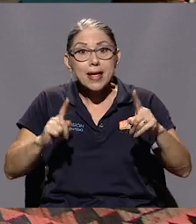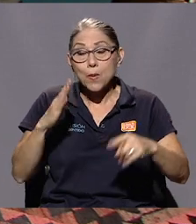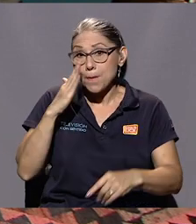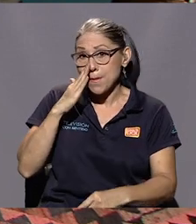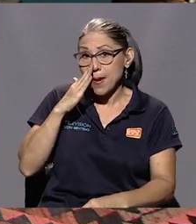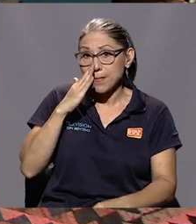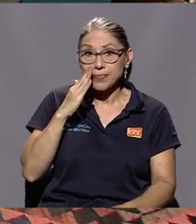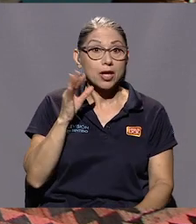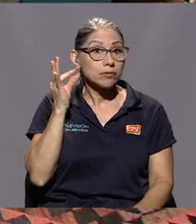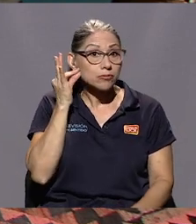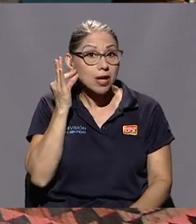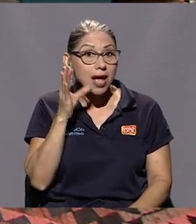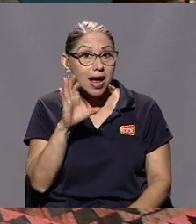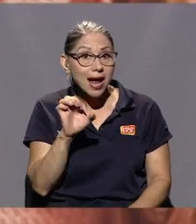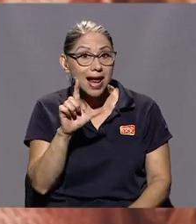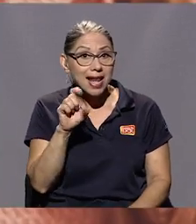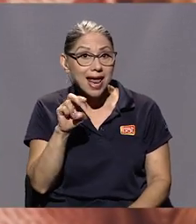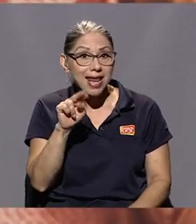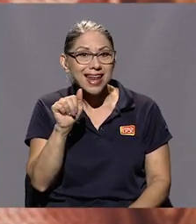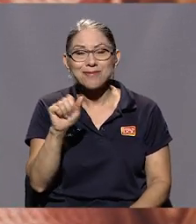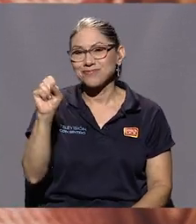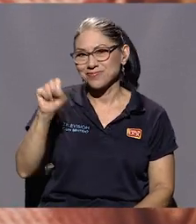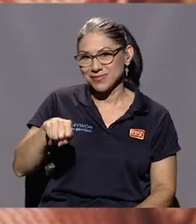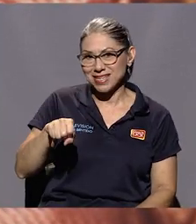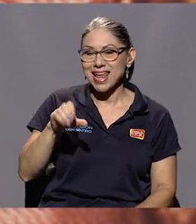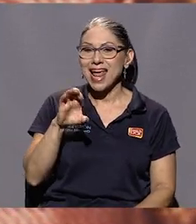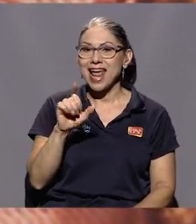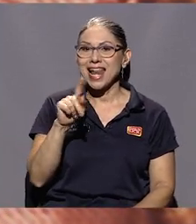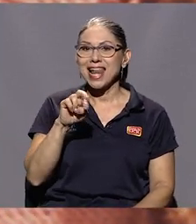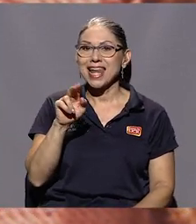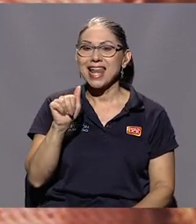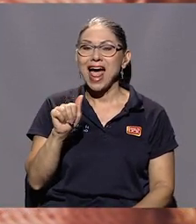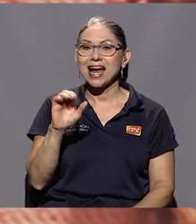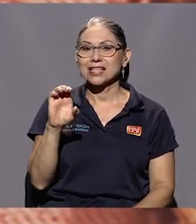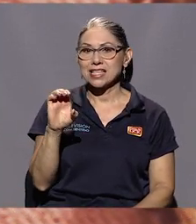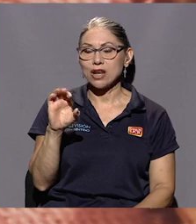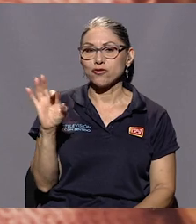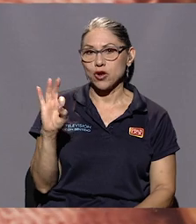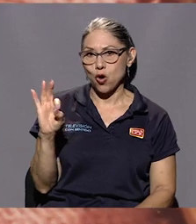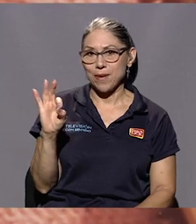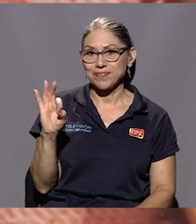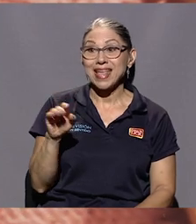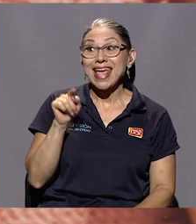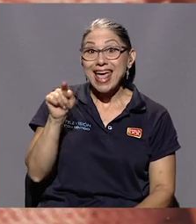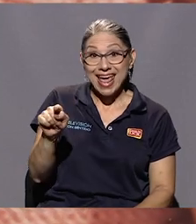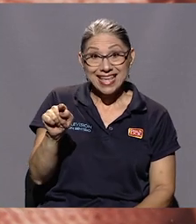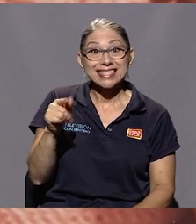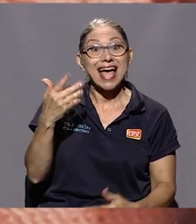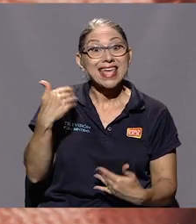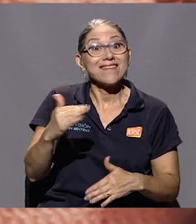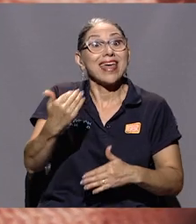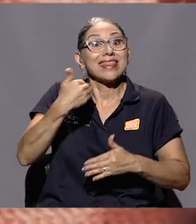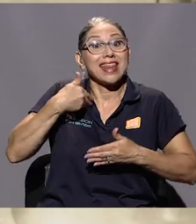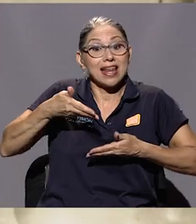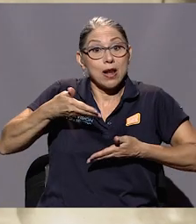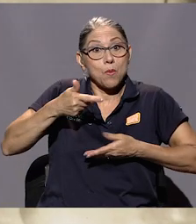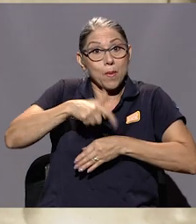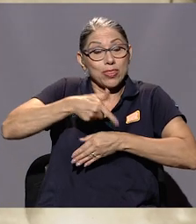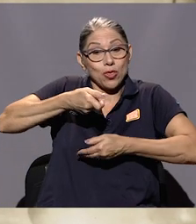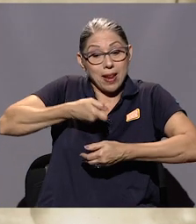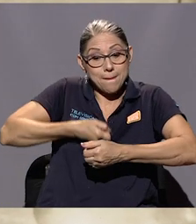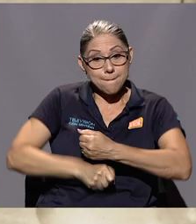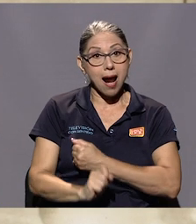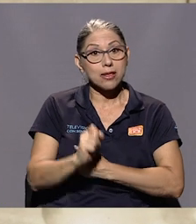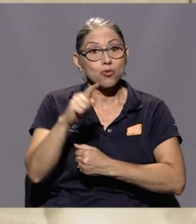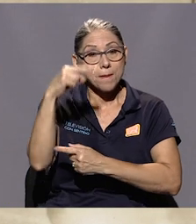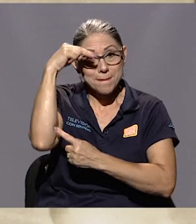pero mamá... Doña Elena. Elena Castellanos Figueroa. Iba a tener el parto en México,